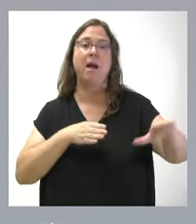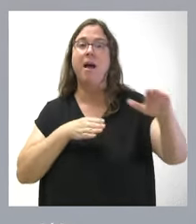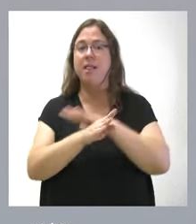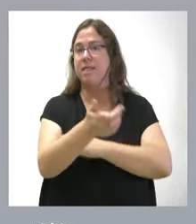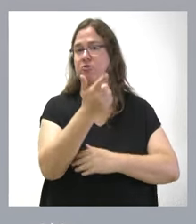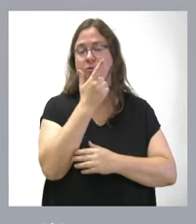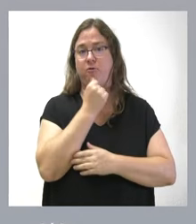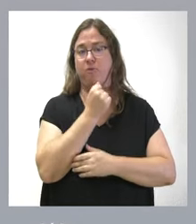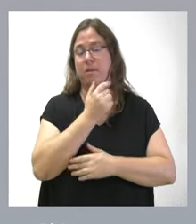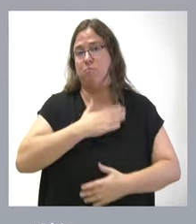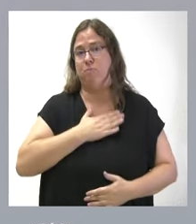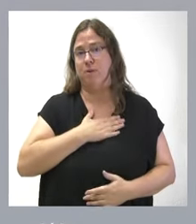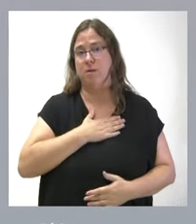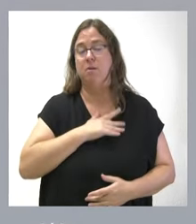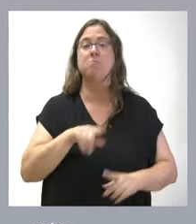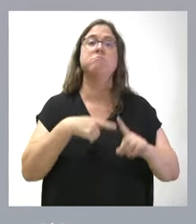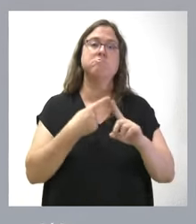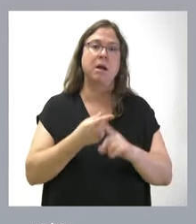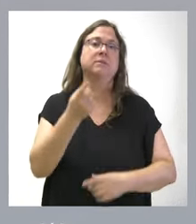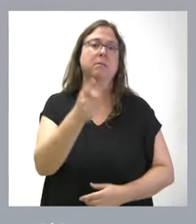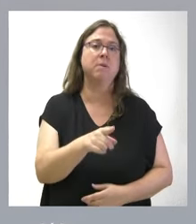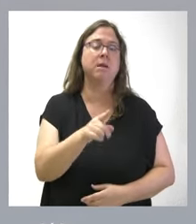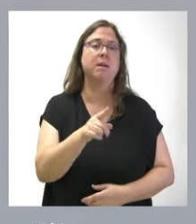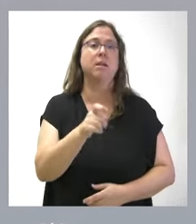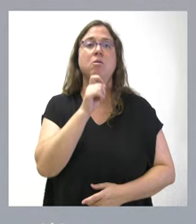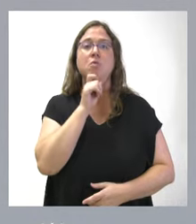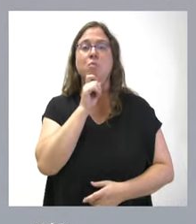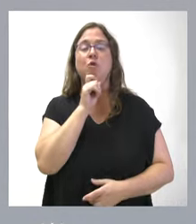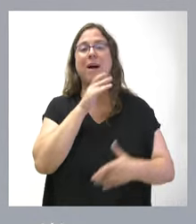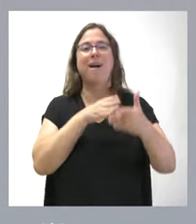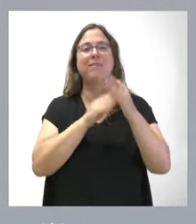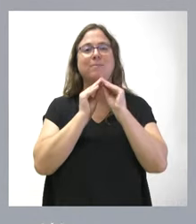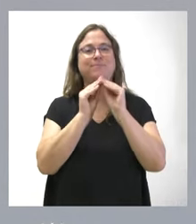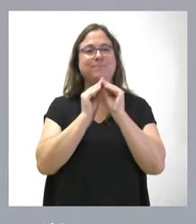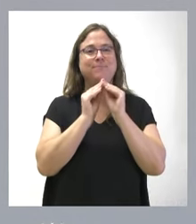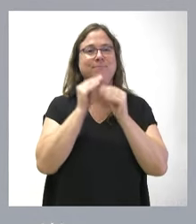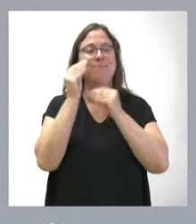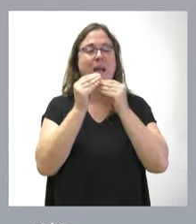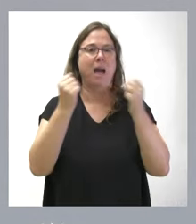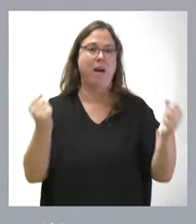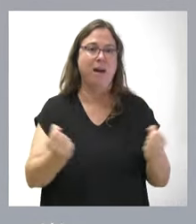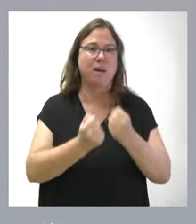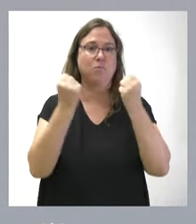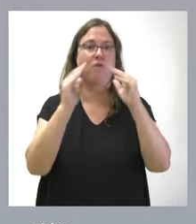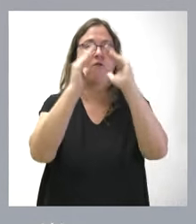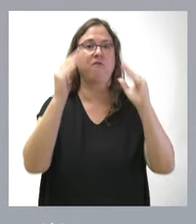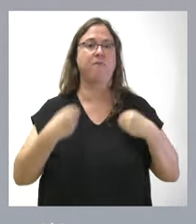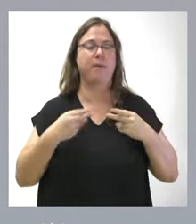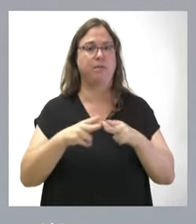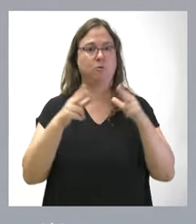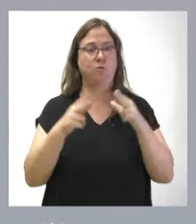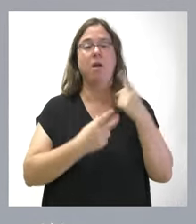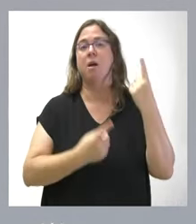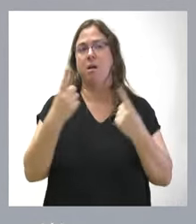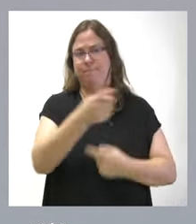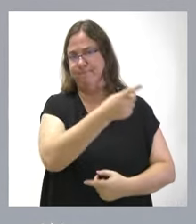vivienda en propiedad, y bien a través de todo lo que es la realización de una serie de actuaciones en viviendas sociales. Algunas de ustedes